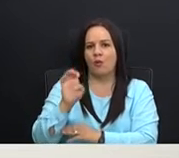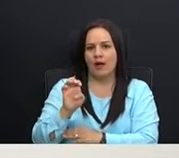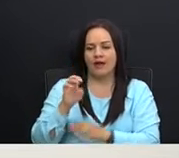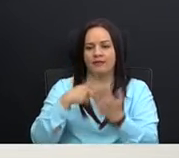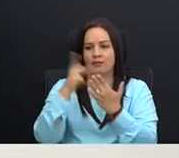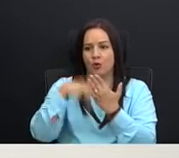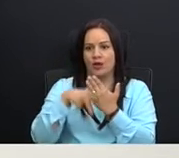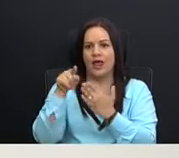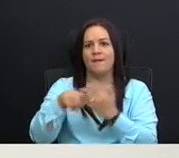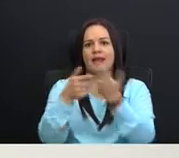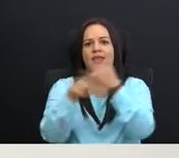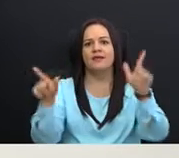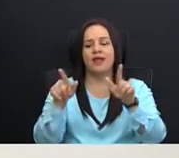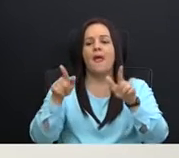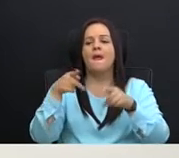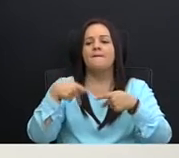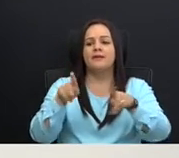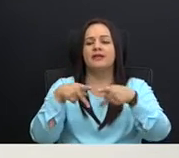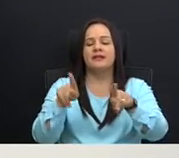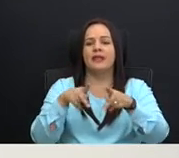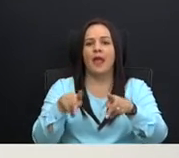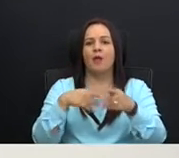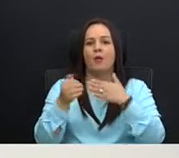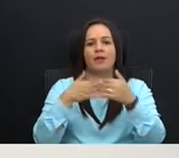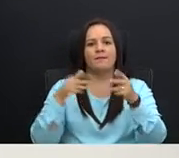personas pudieran violentar la privacidad de los datos.